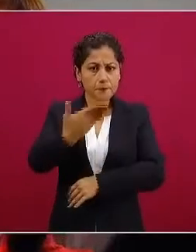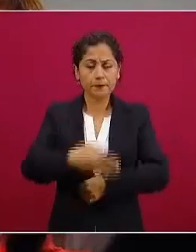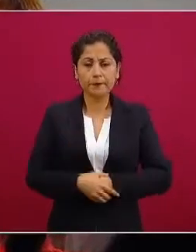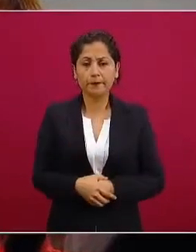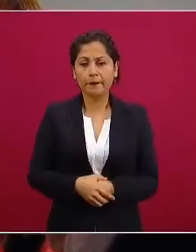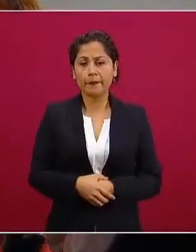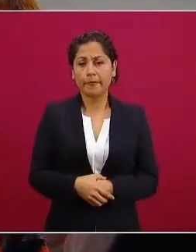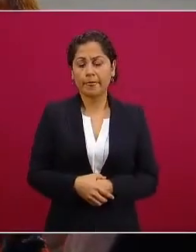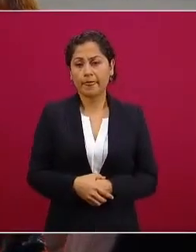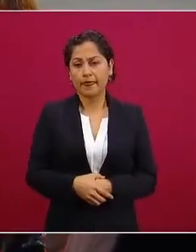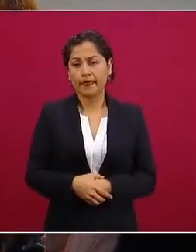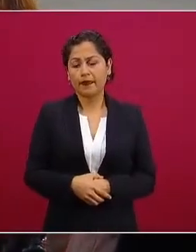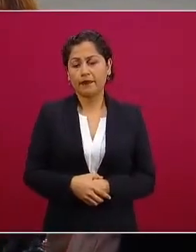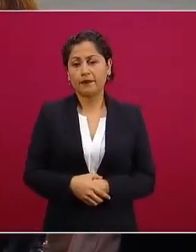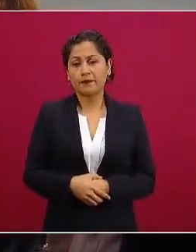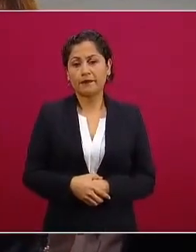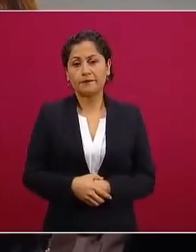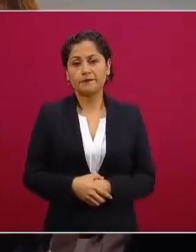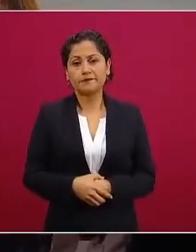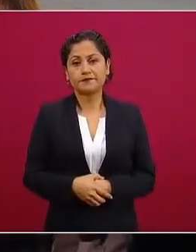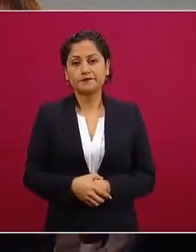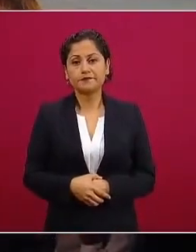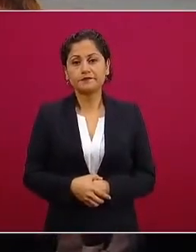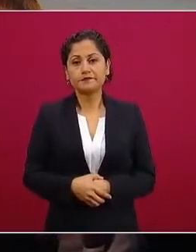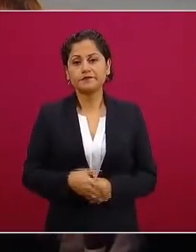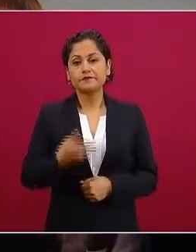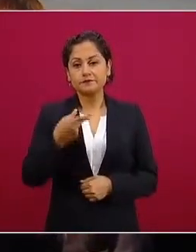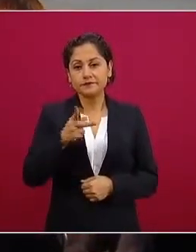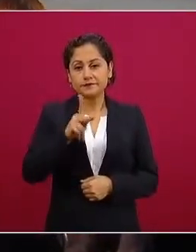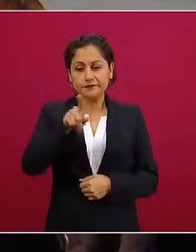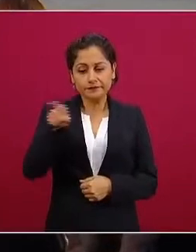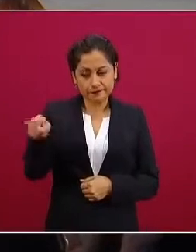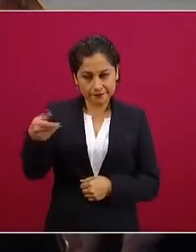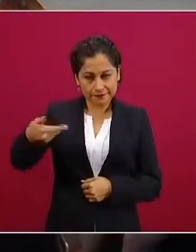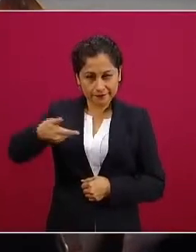pero no no creo que haga que falta